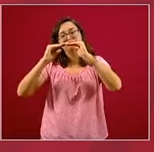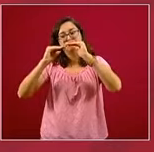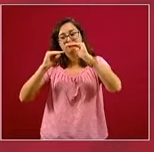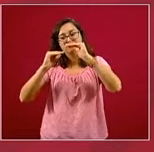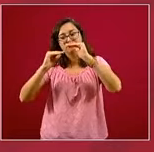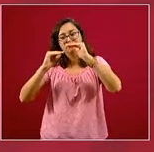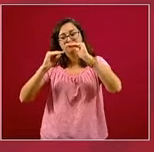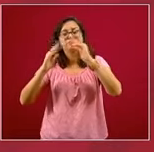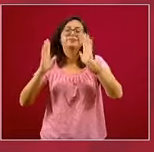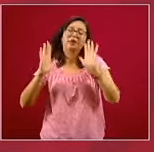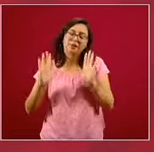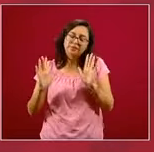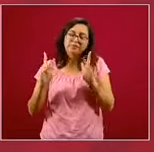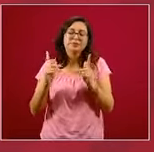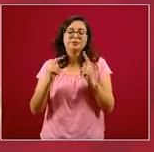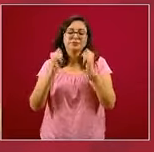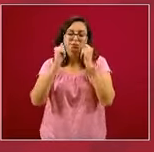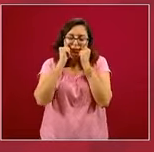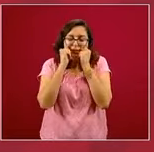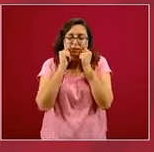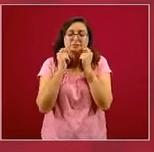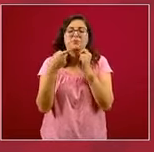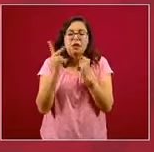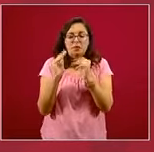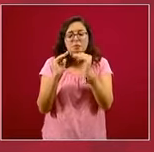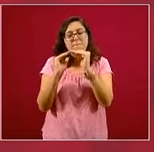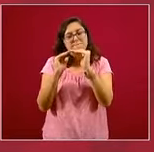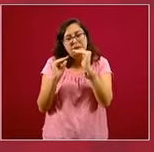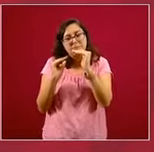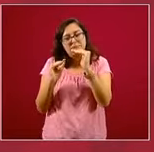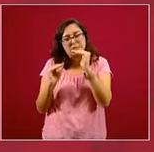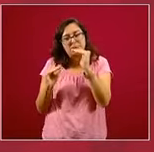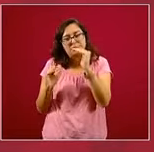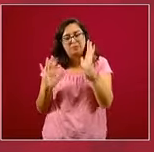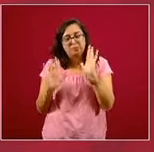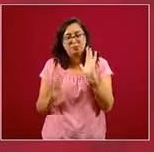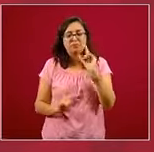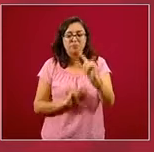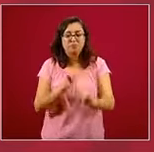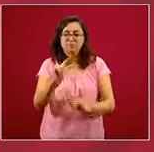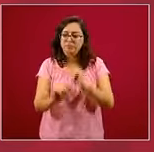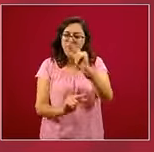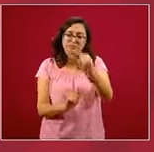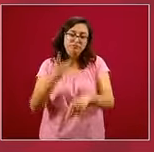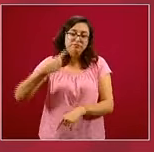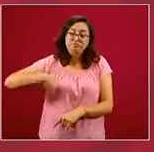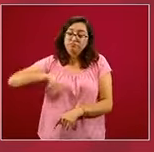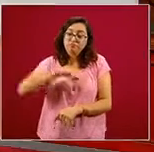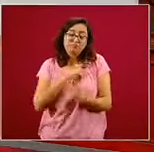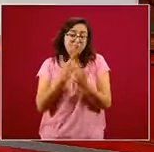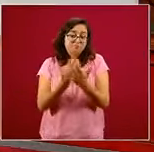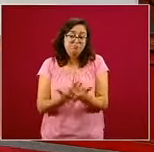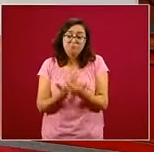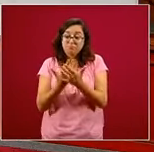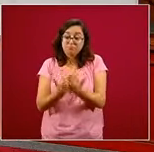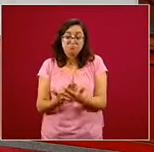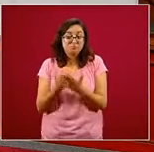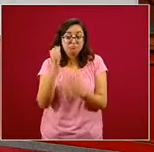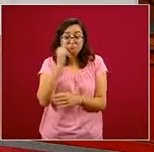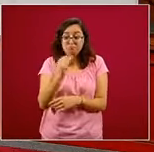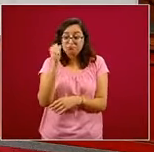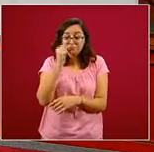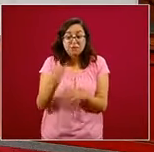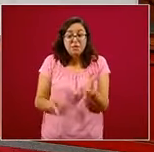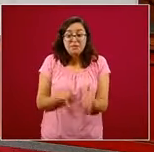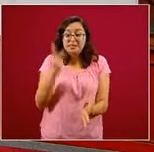sigue la tendencia al descenso y estaremos siempre expectantes. Insisto, lo que he dicho